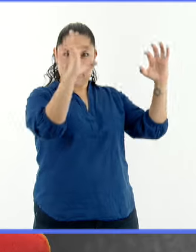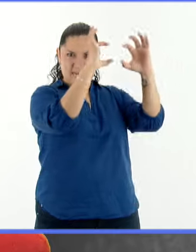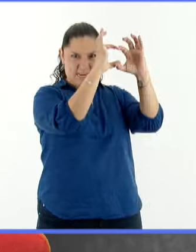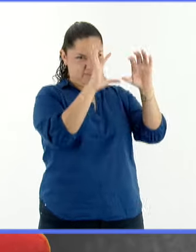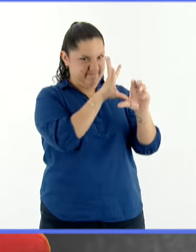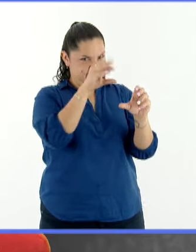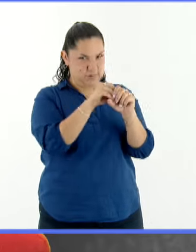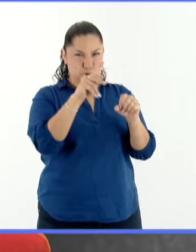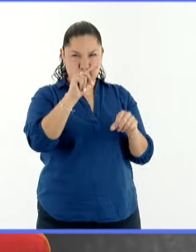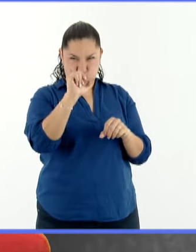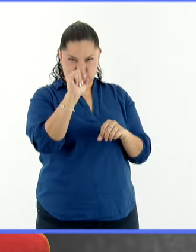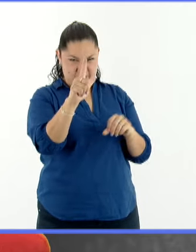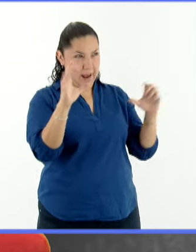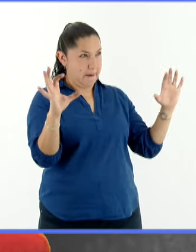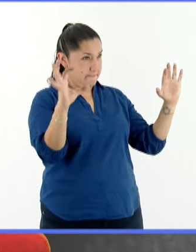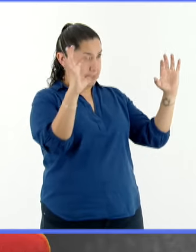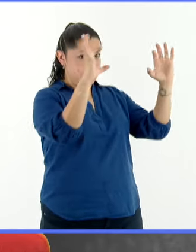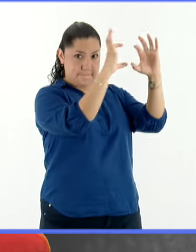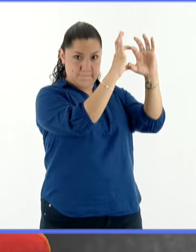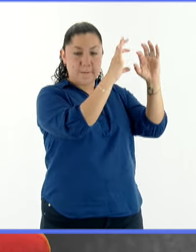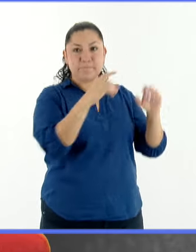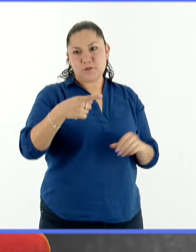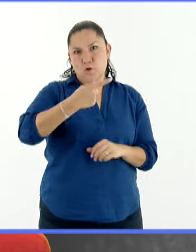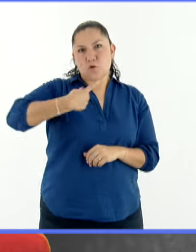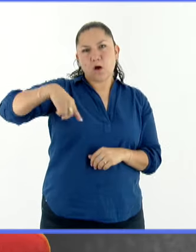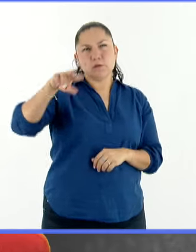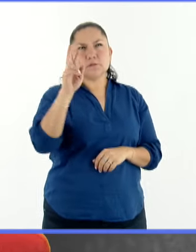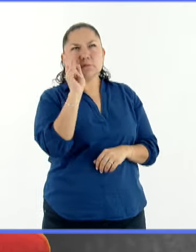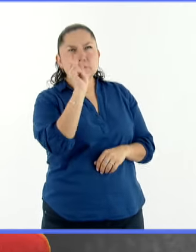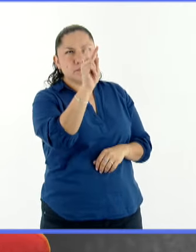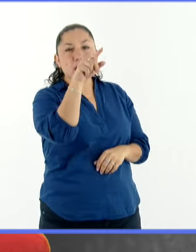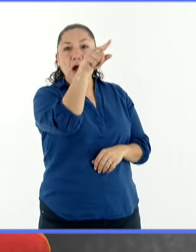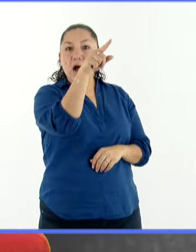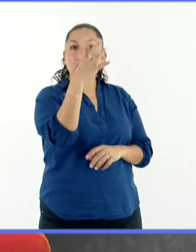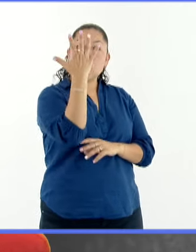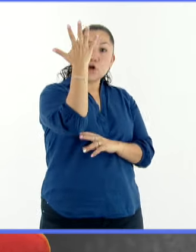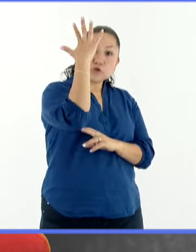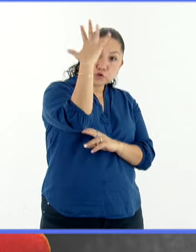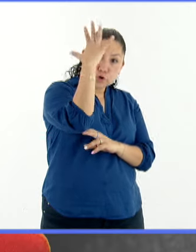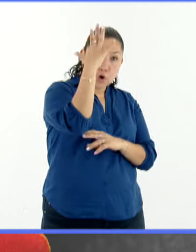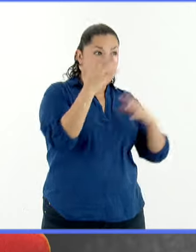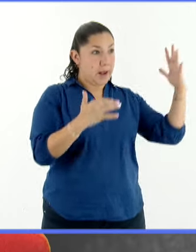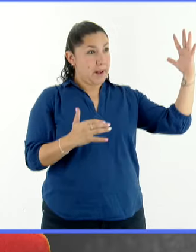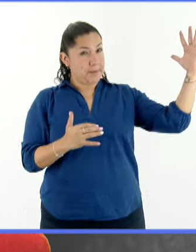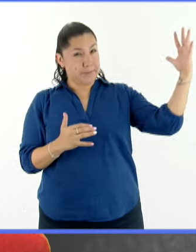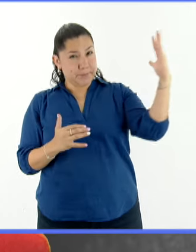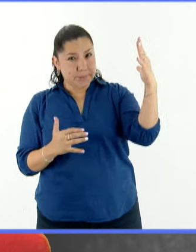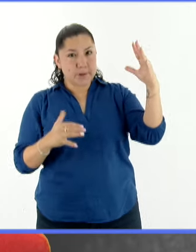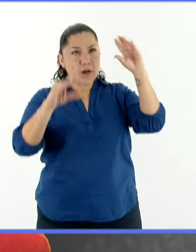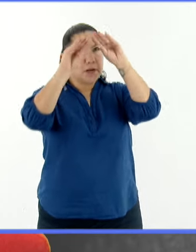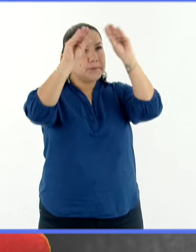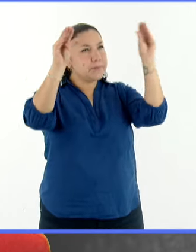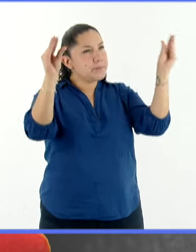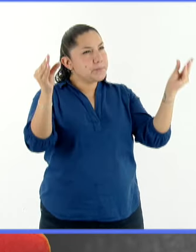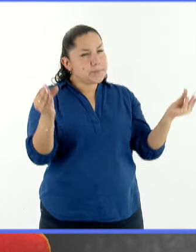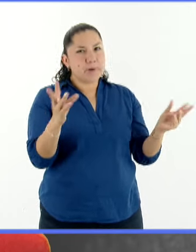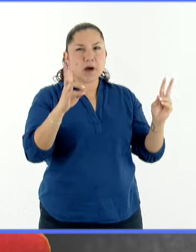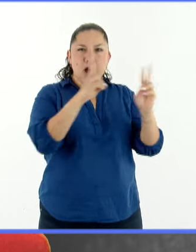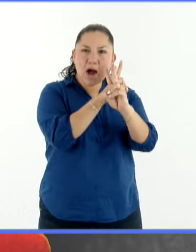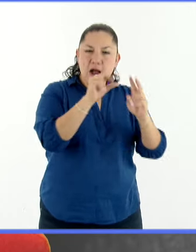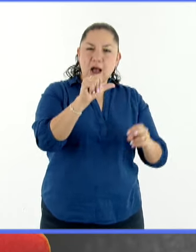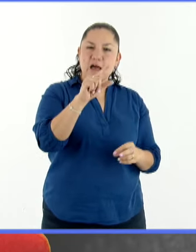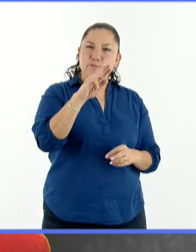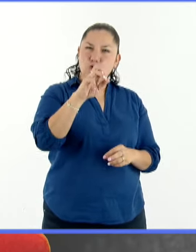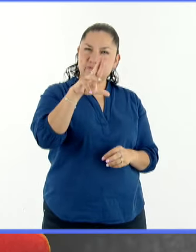podemos observar la atmósfera del Sol directamente. Y entonces ahí se pueden observar algunos rasgos particulares,